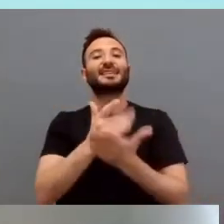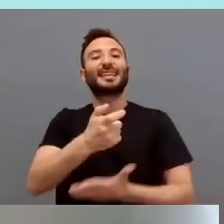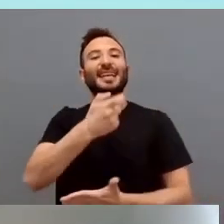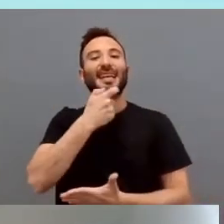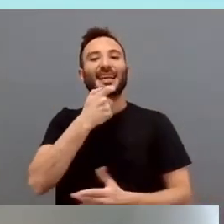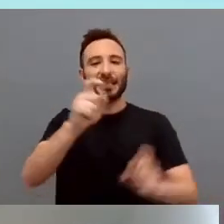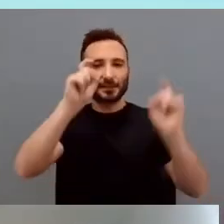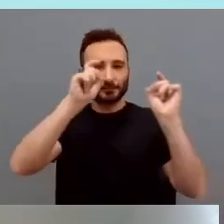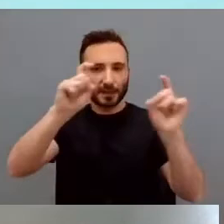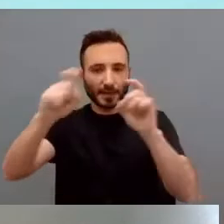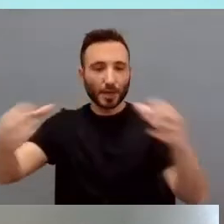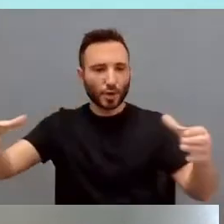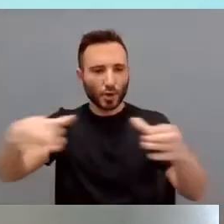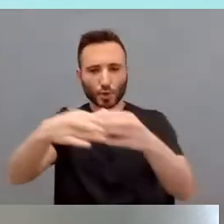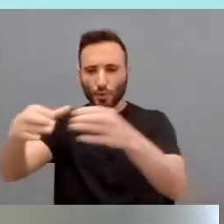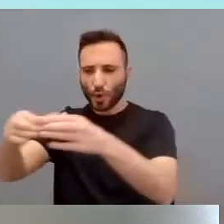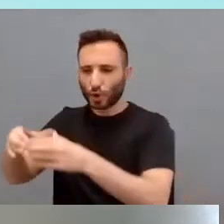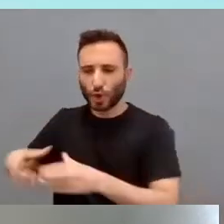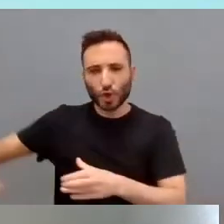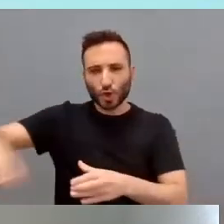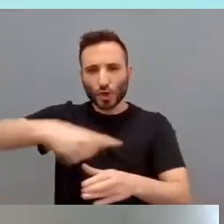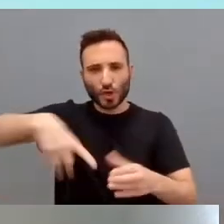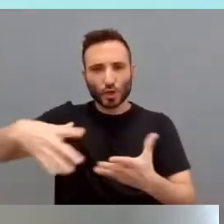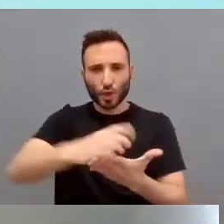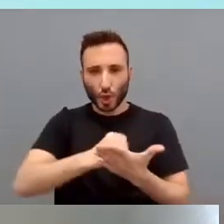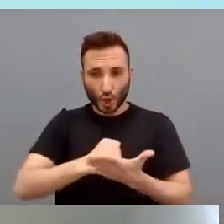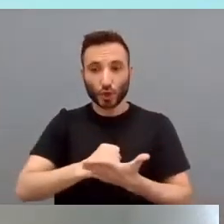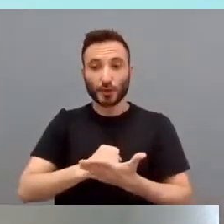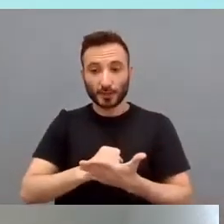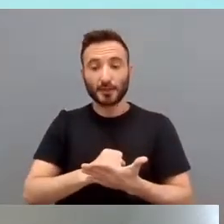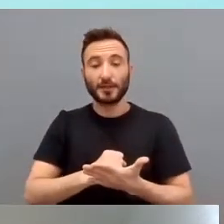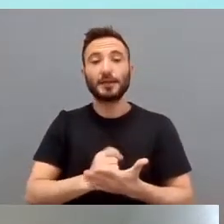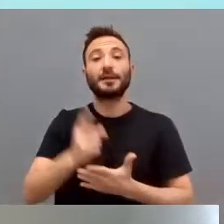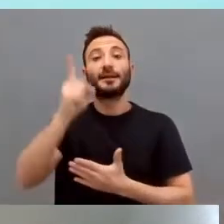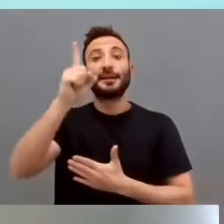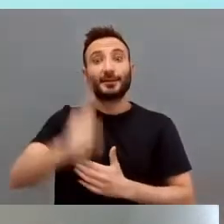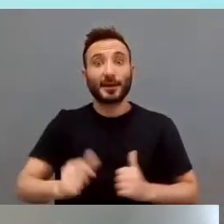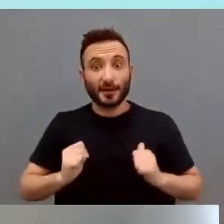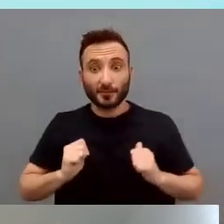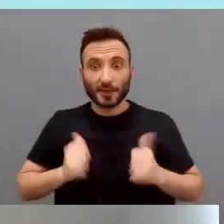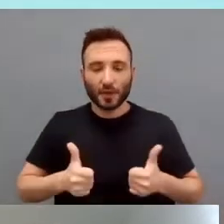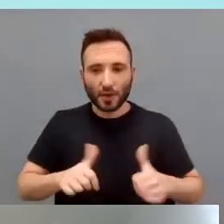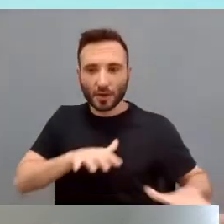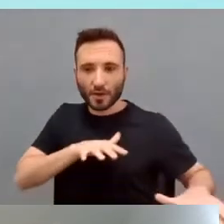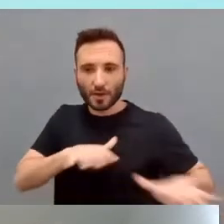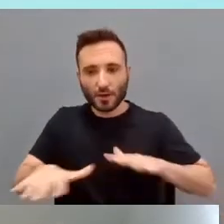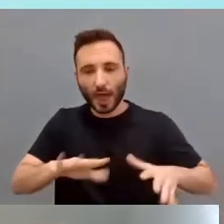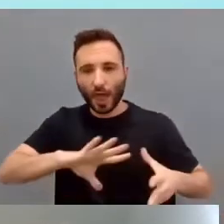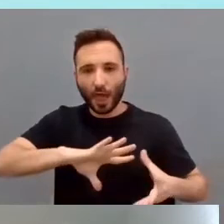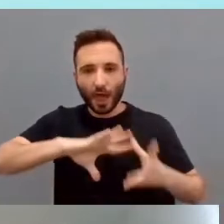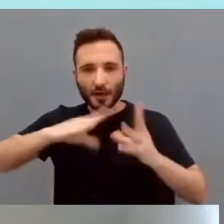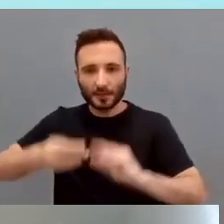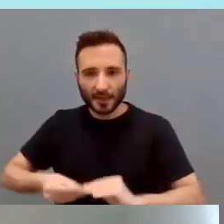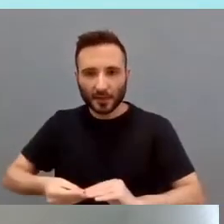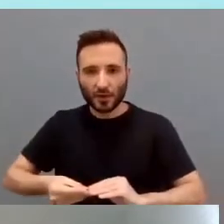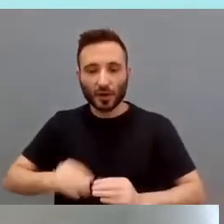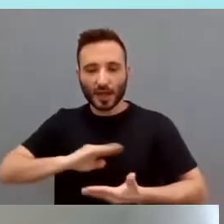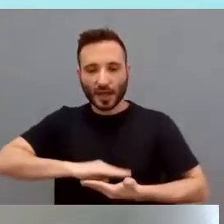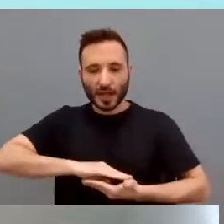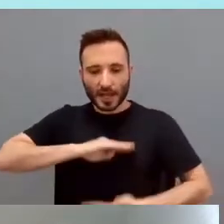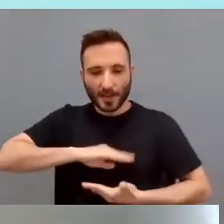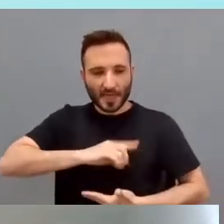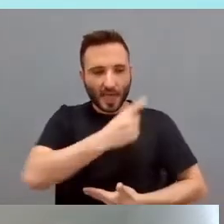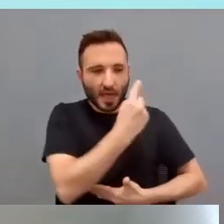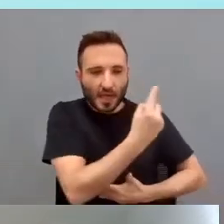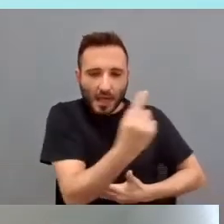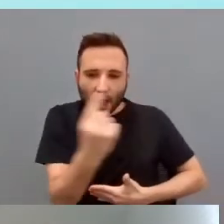los grupos y ha tenido que ponerse en marcha y que adaptarse a las capacidades de cada